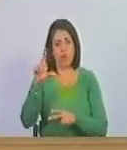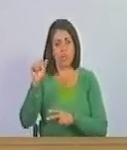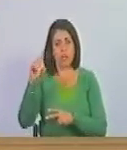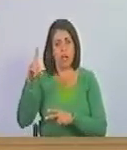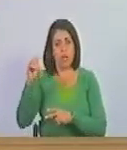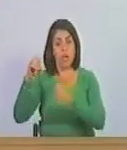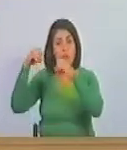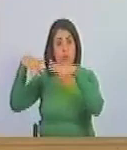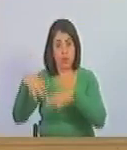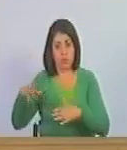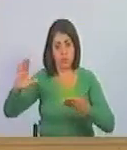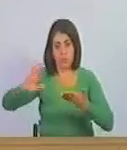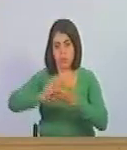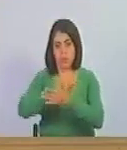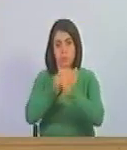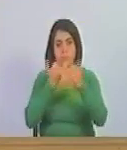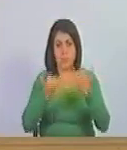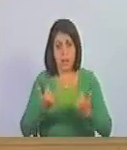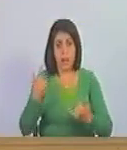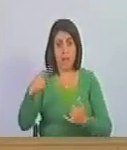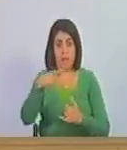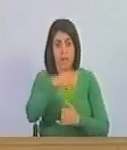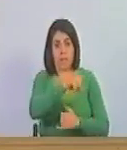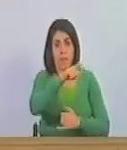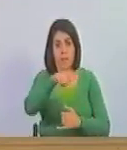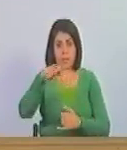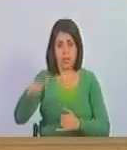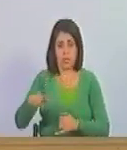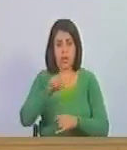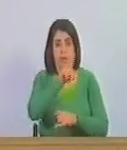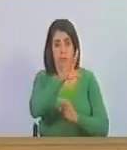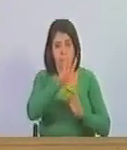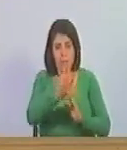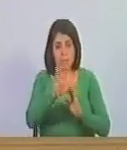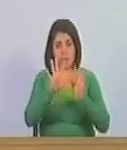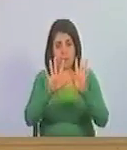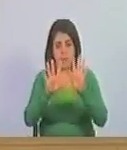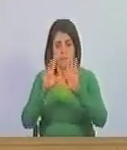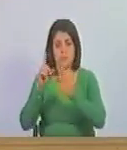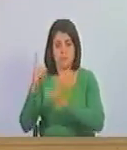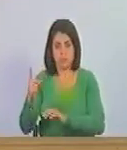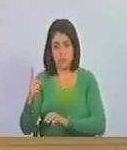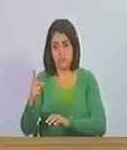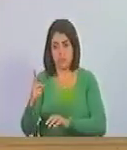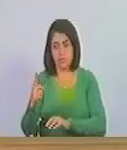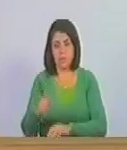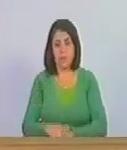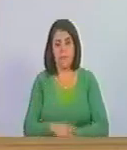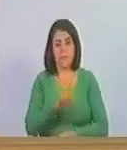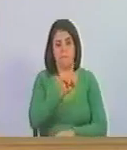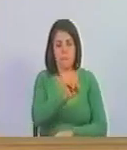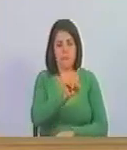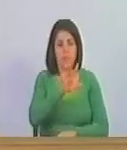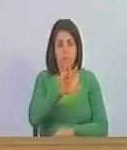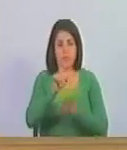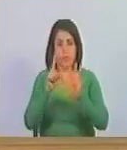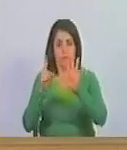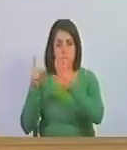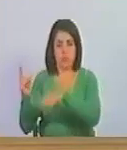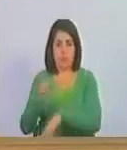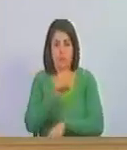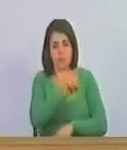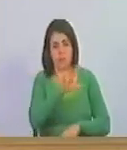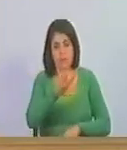abandonados y arrasados ya existían desde 1561 y no desde 1566 o